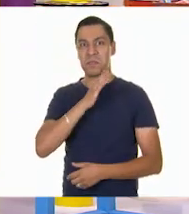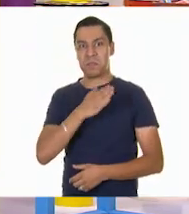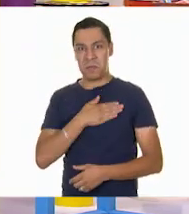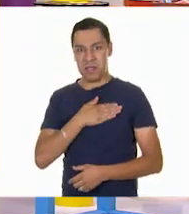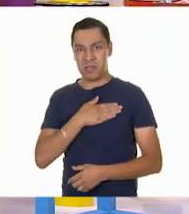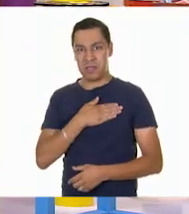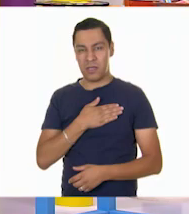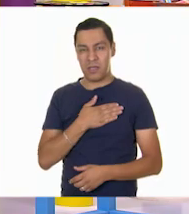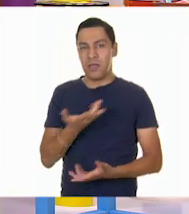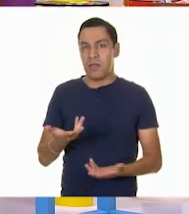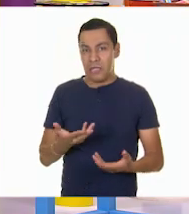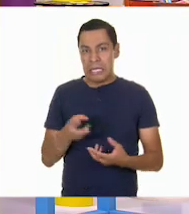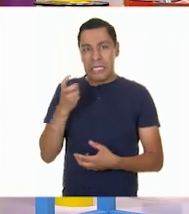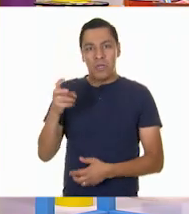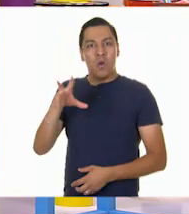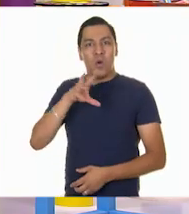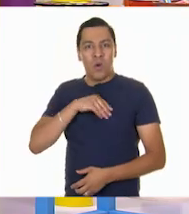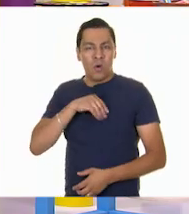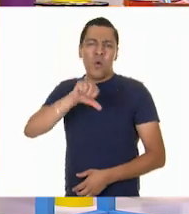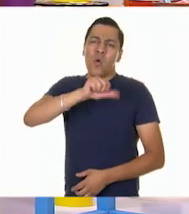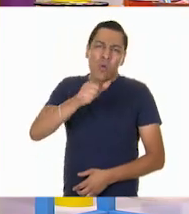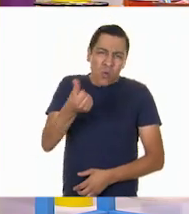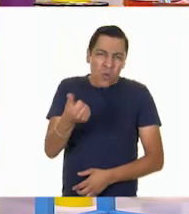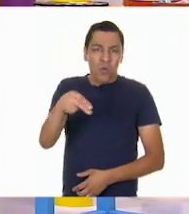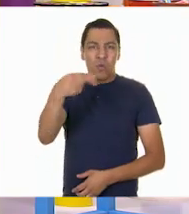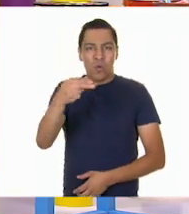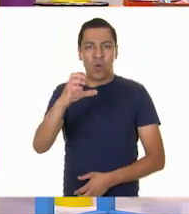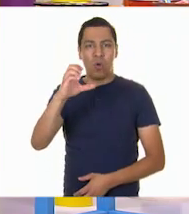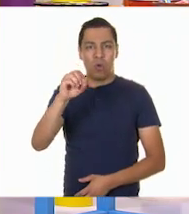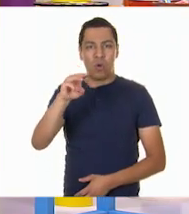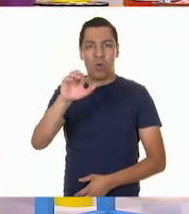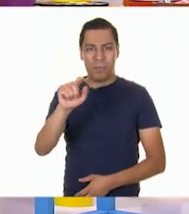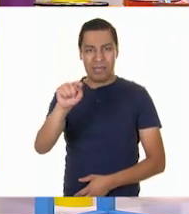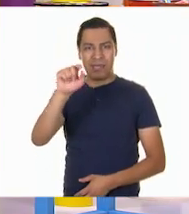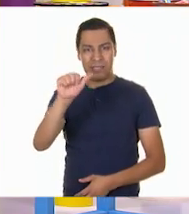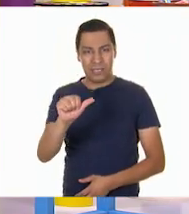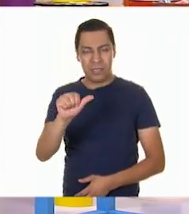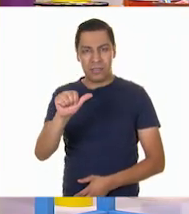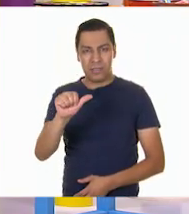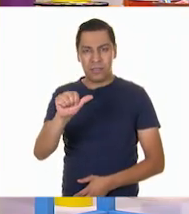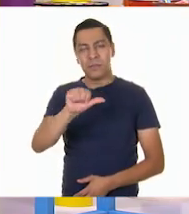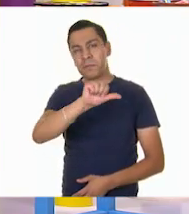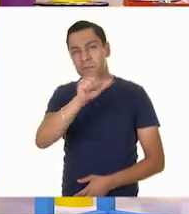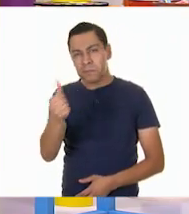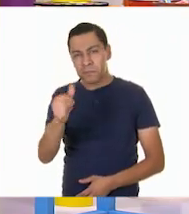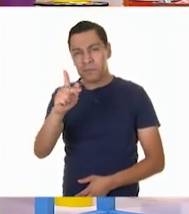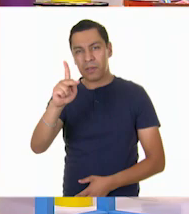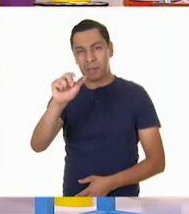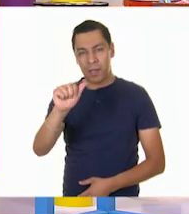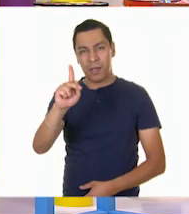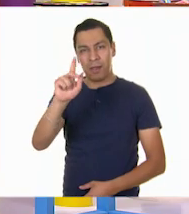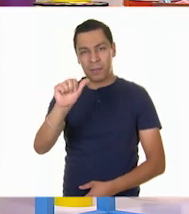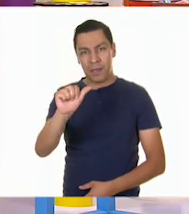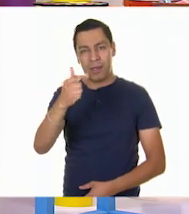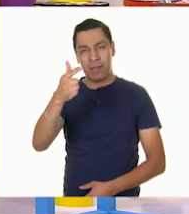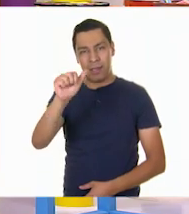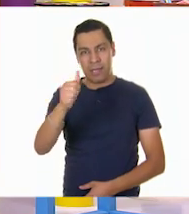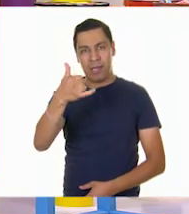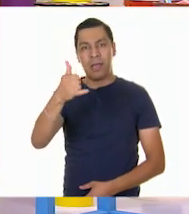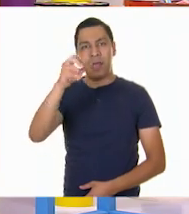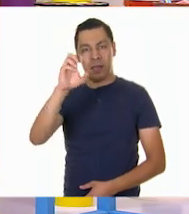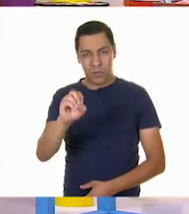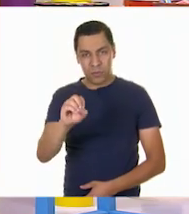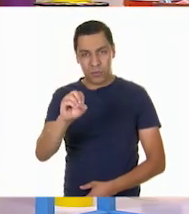lugares se les conoce con otros nombres, por ejemplo, como cometa, cometón, papagayo. Allá en tu